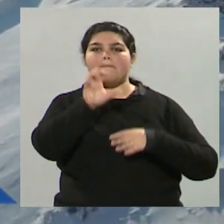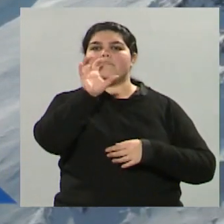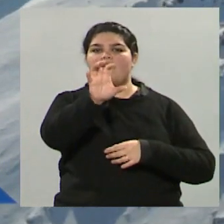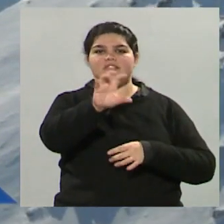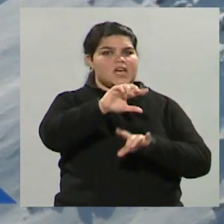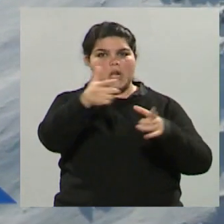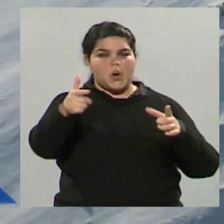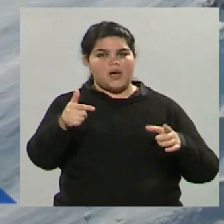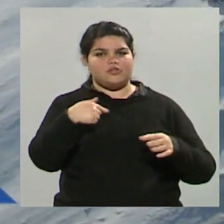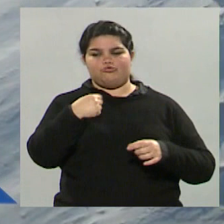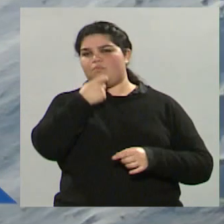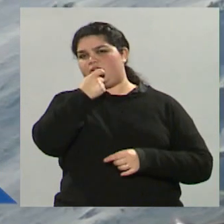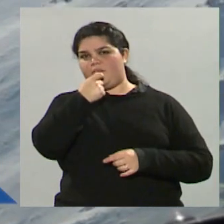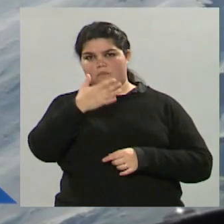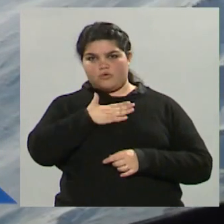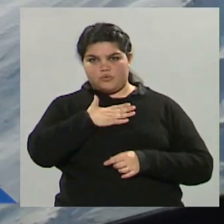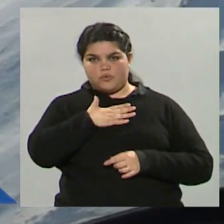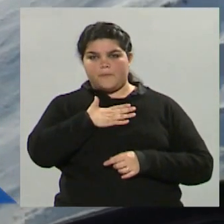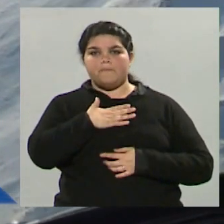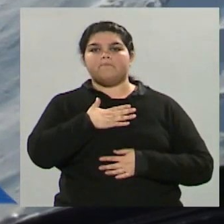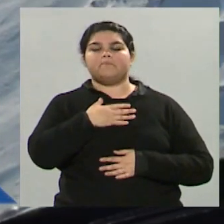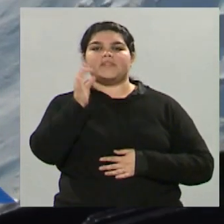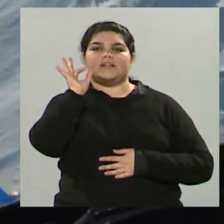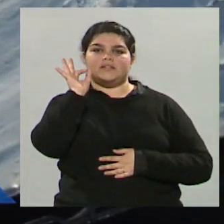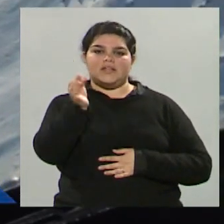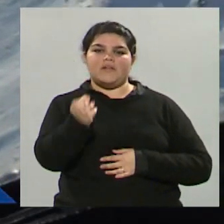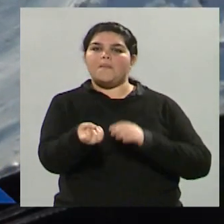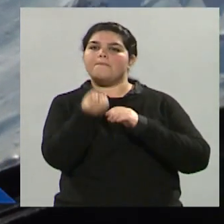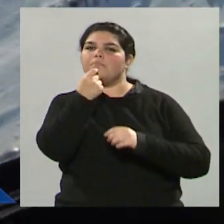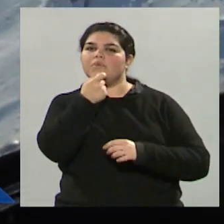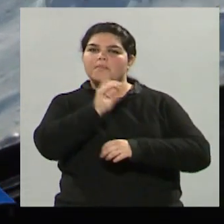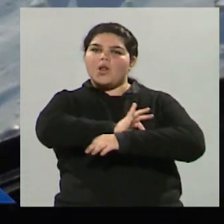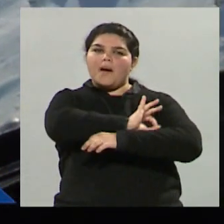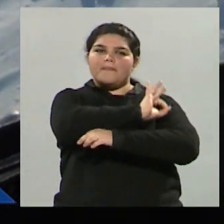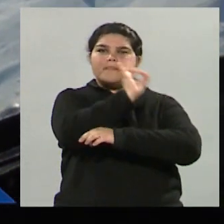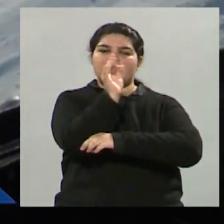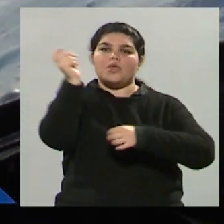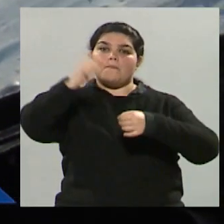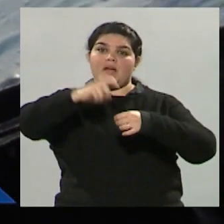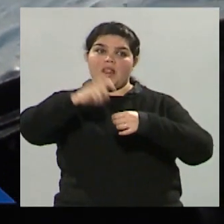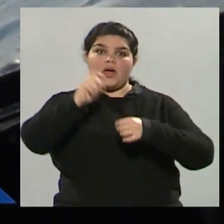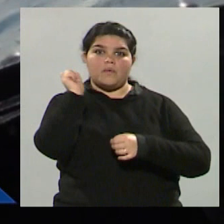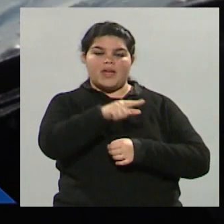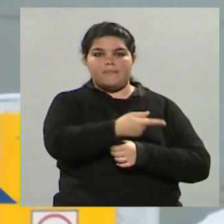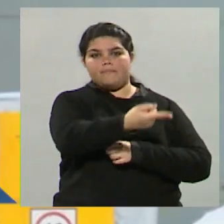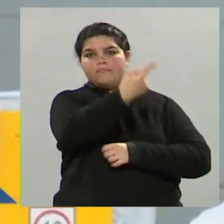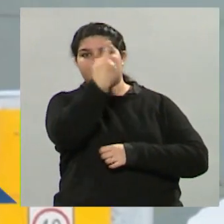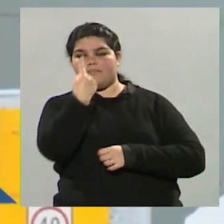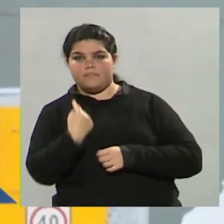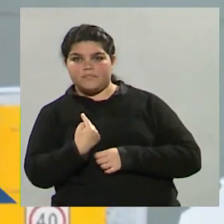tomó recaudo. Yo, por ejemplo, contaba que amanecí el domingo en Malargue y para regresar a la ciudad